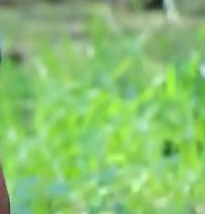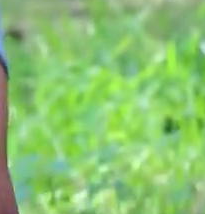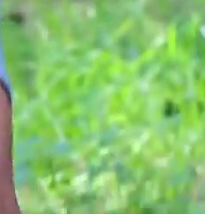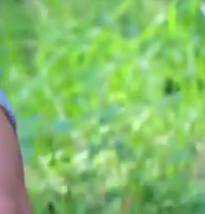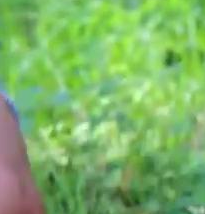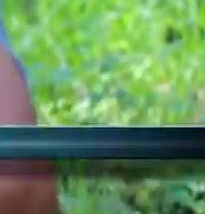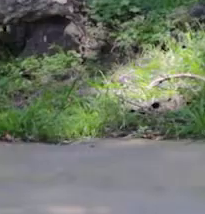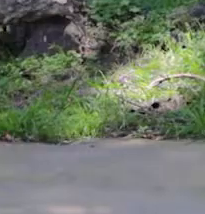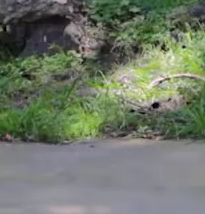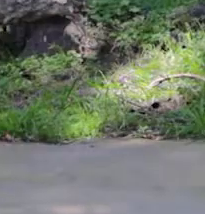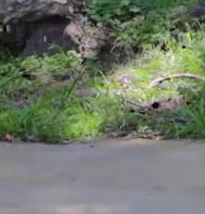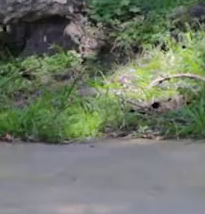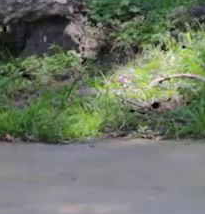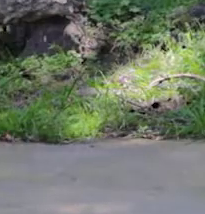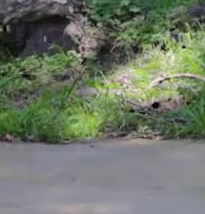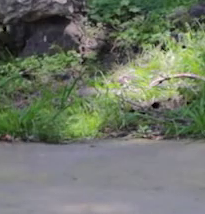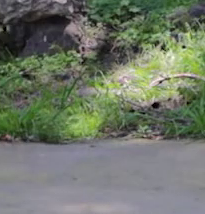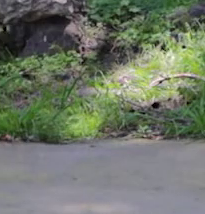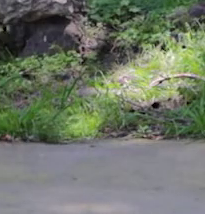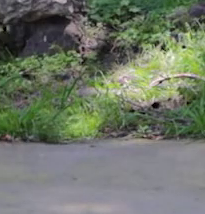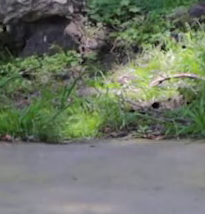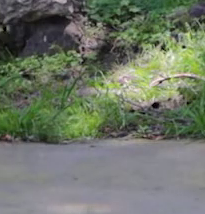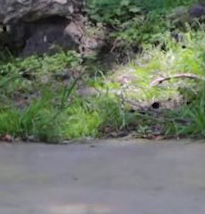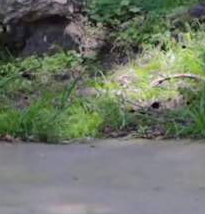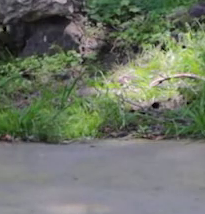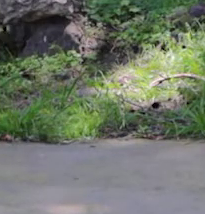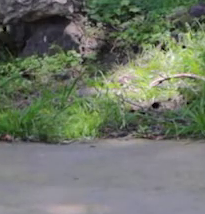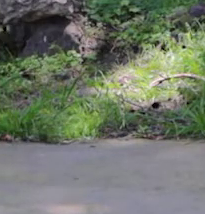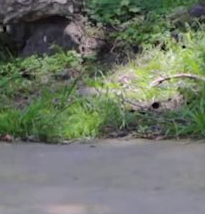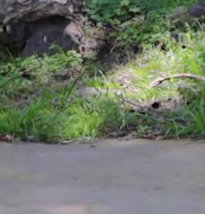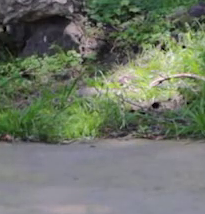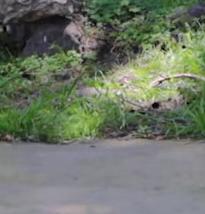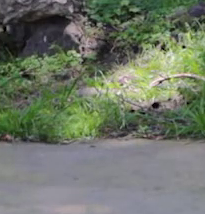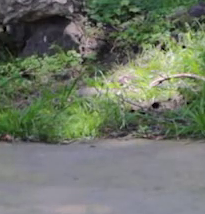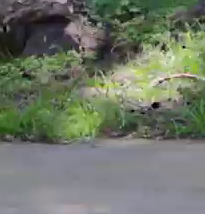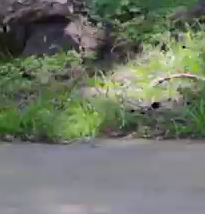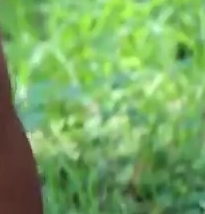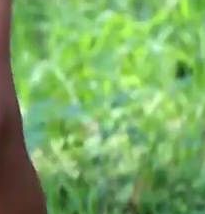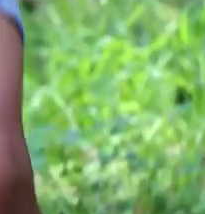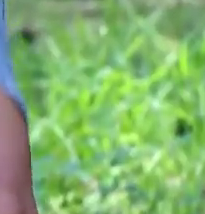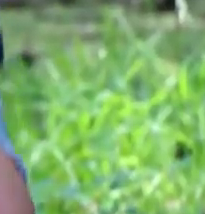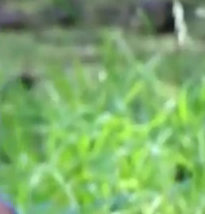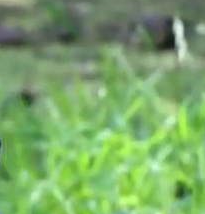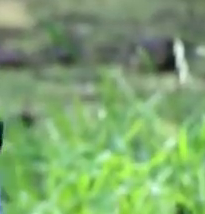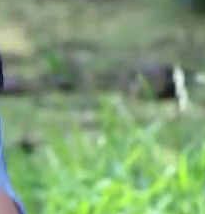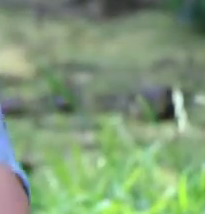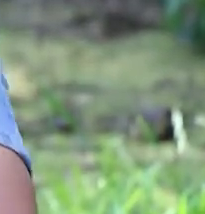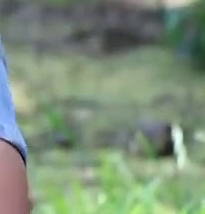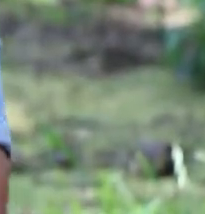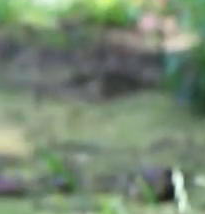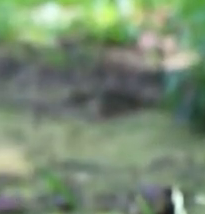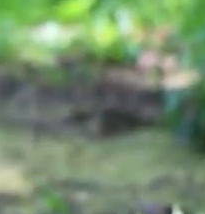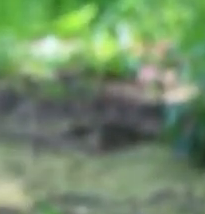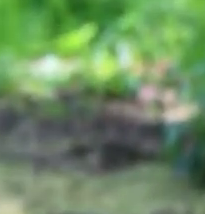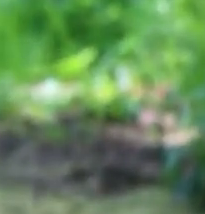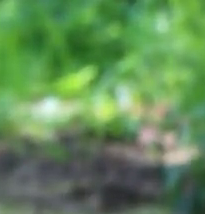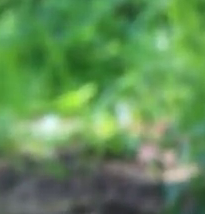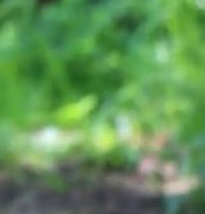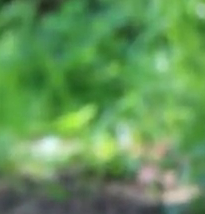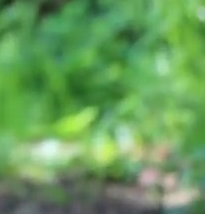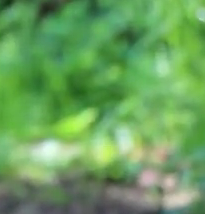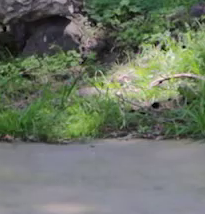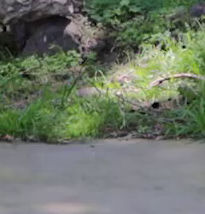Bien. Otra más. Bien trabajado. Respira. Bien. Una más.